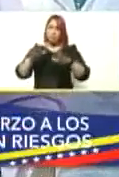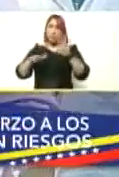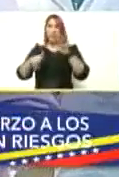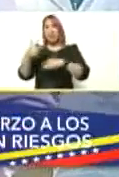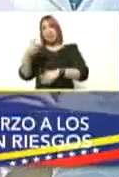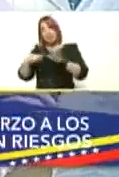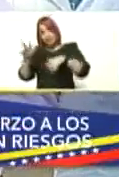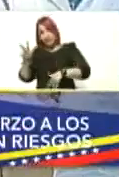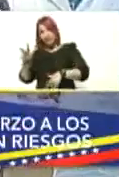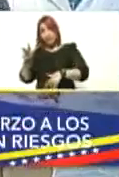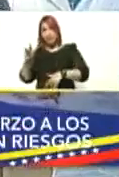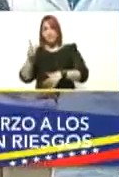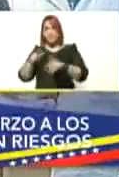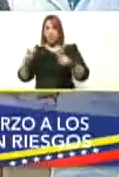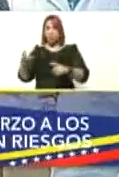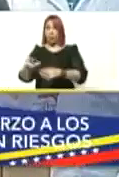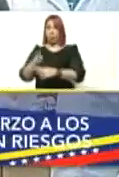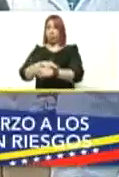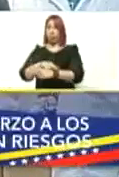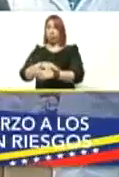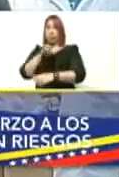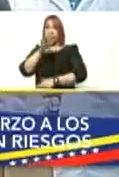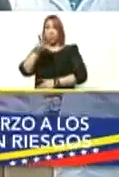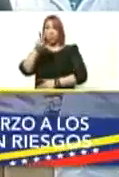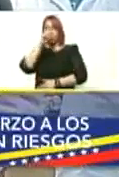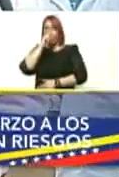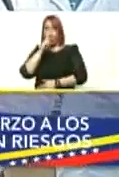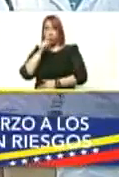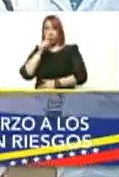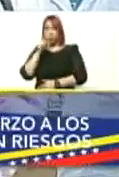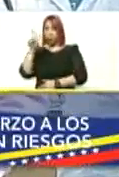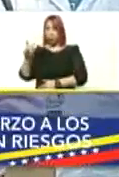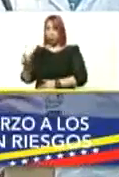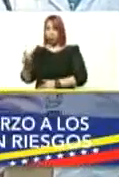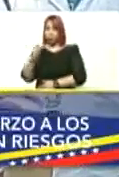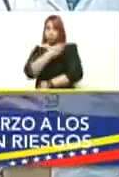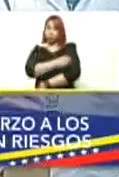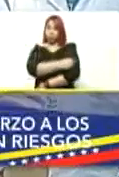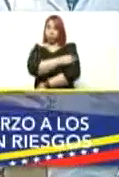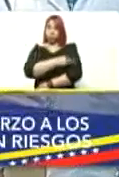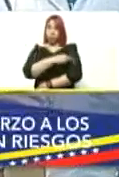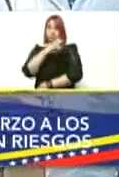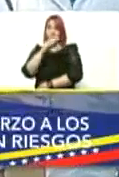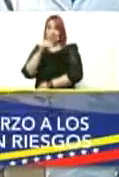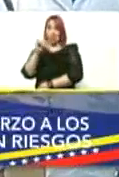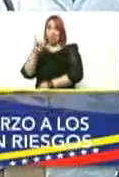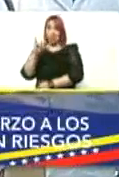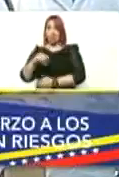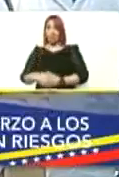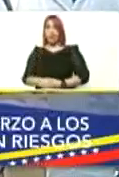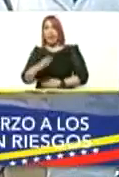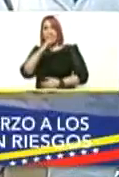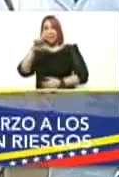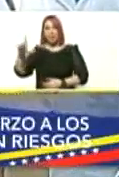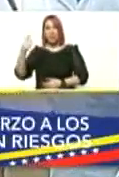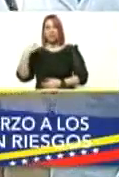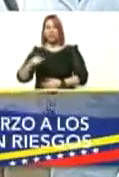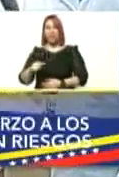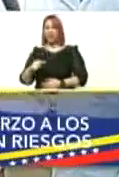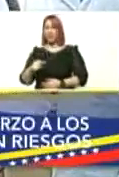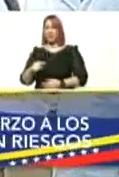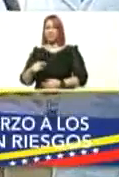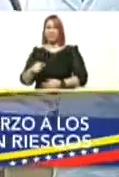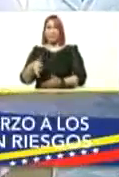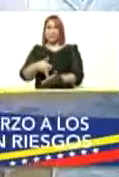moderados y hay uno presidente de 52 años que la tenemos hospitalizada en el CDI de Guaracarumbo que presenta un mayor estado